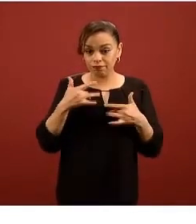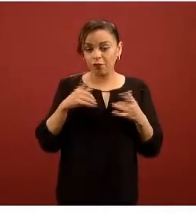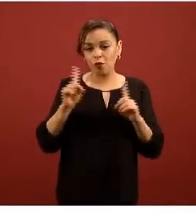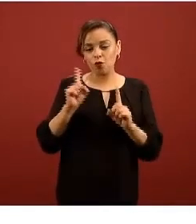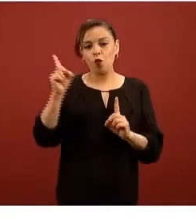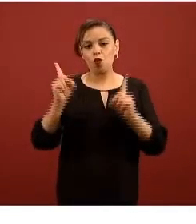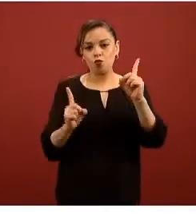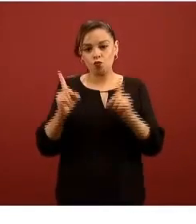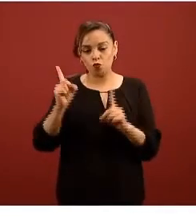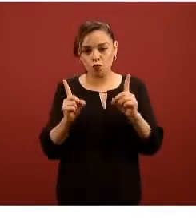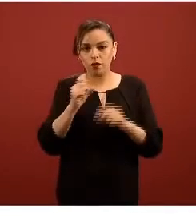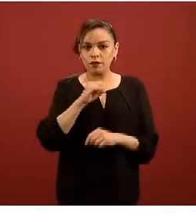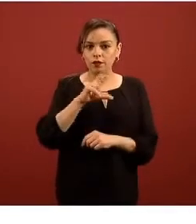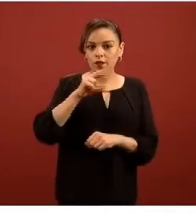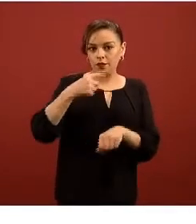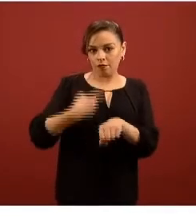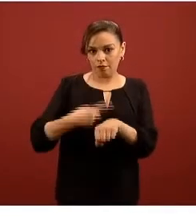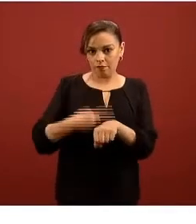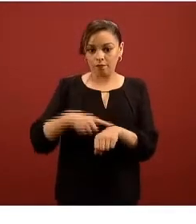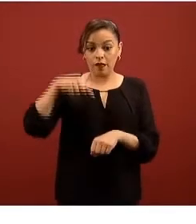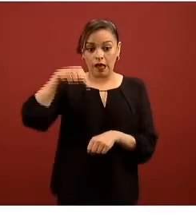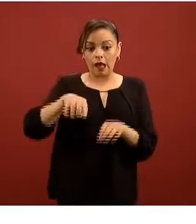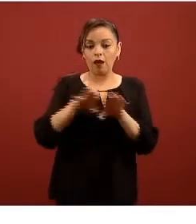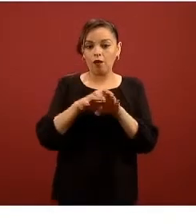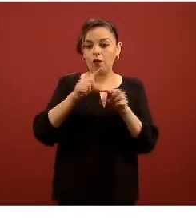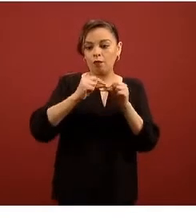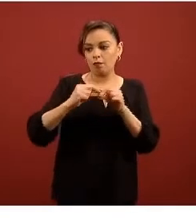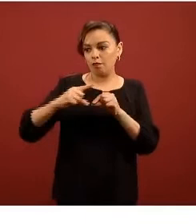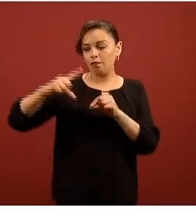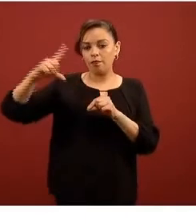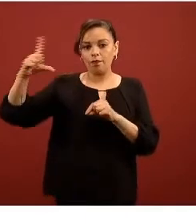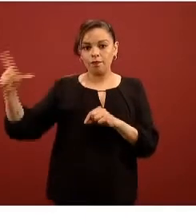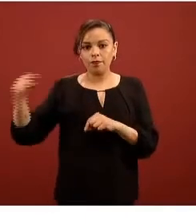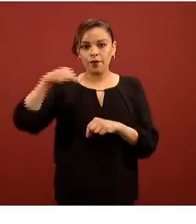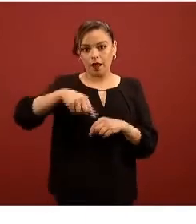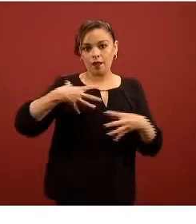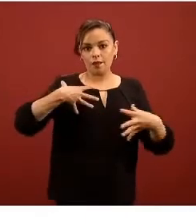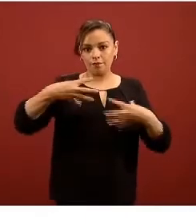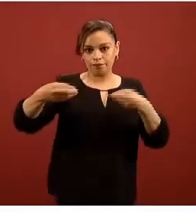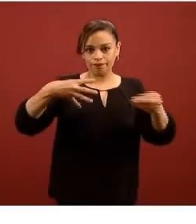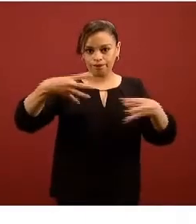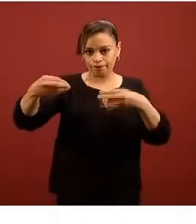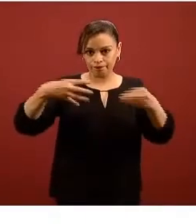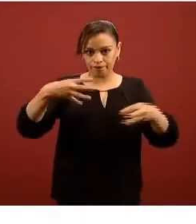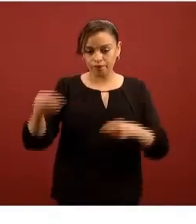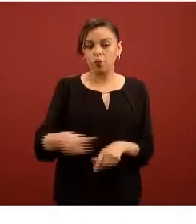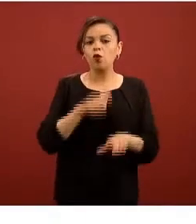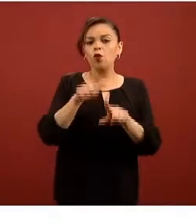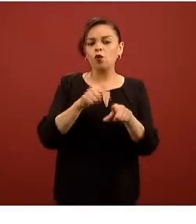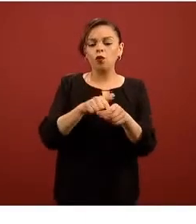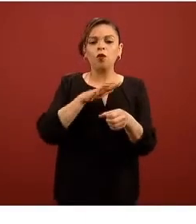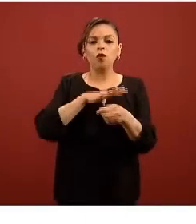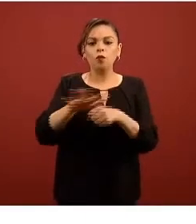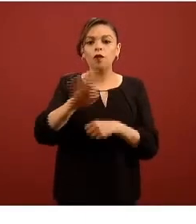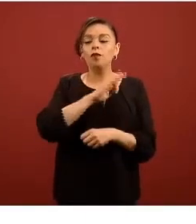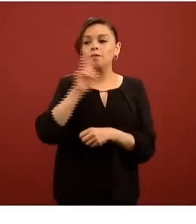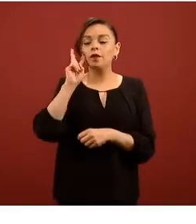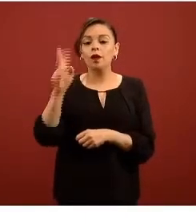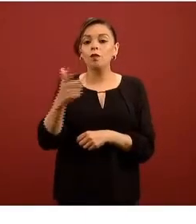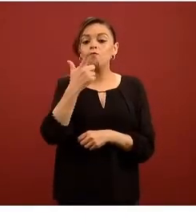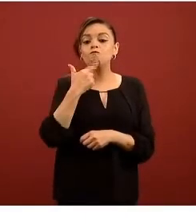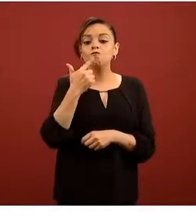la curva epidémica en México las barras donde llegan hasta el color rojo intenso son los casos que ya fueron